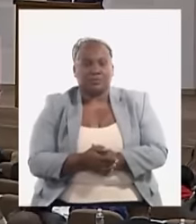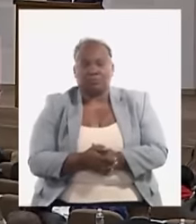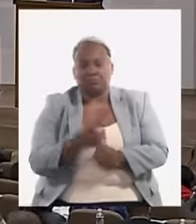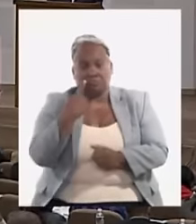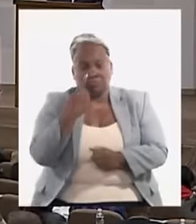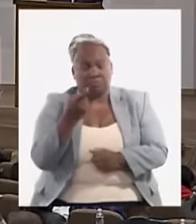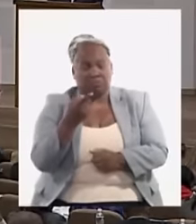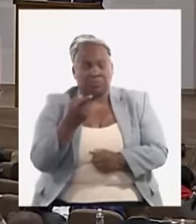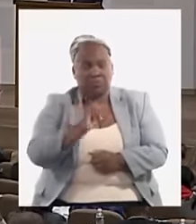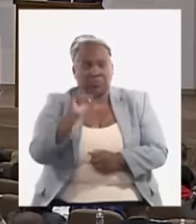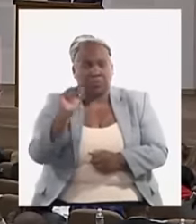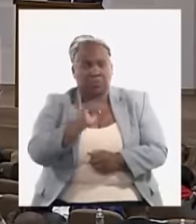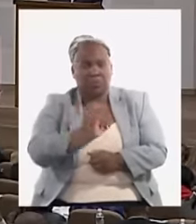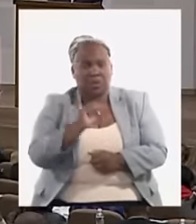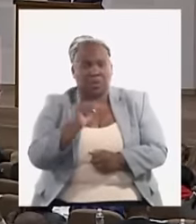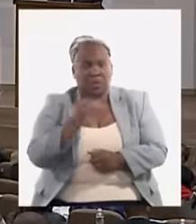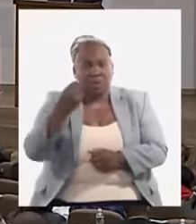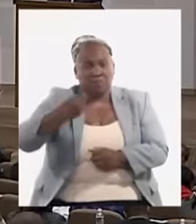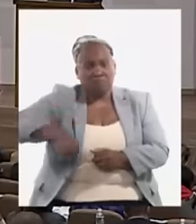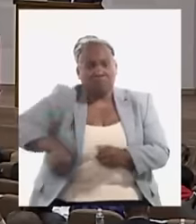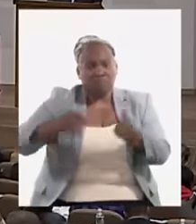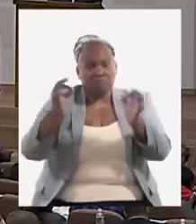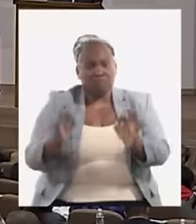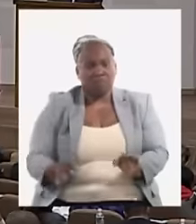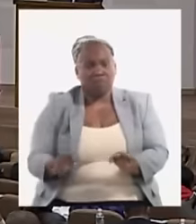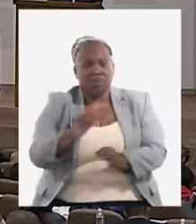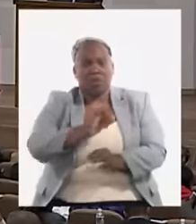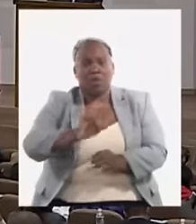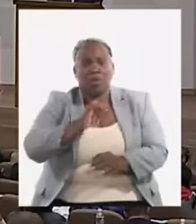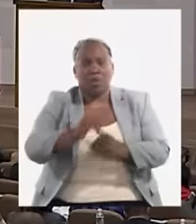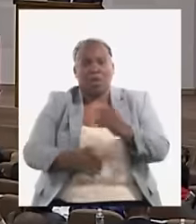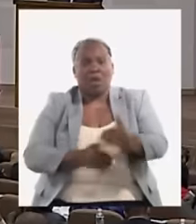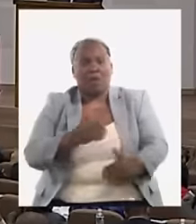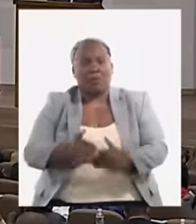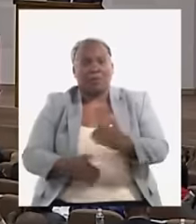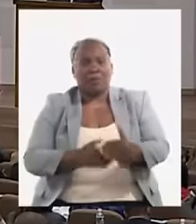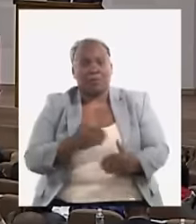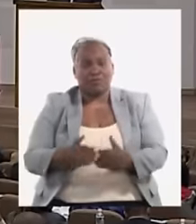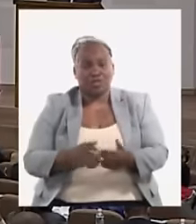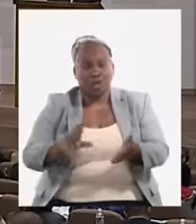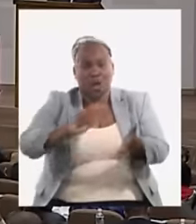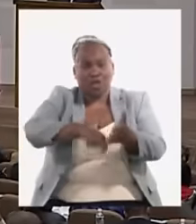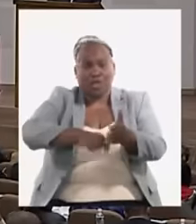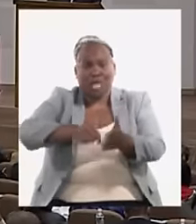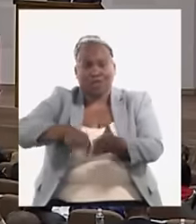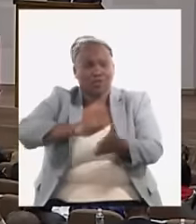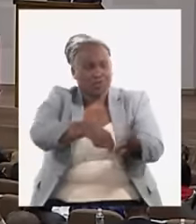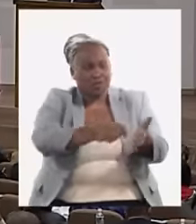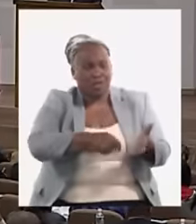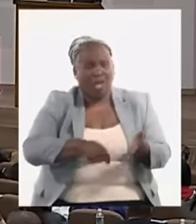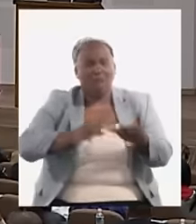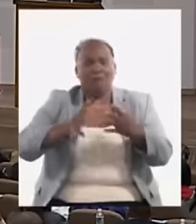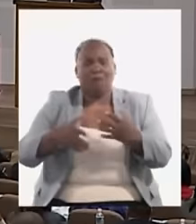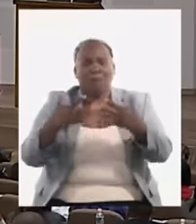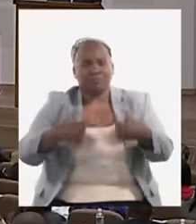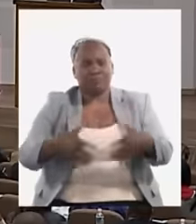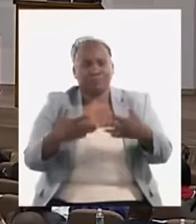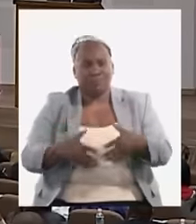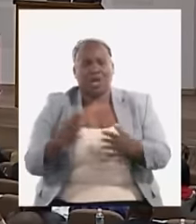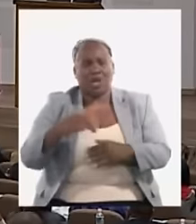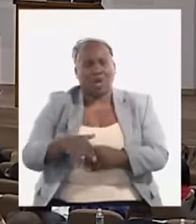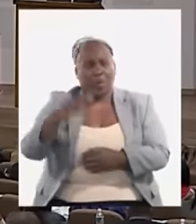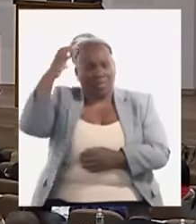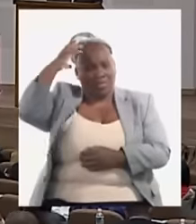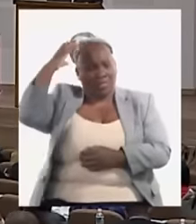su mayor aprovechamiento, al igual que el proceso de contratación por las formas productivas no estatales